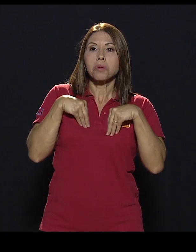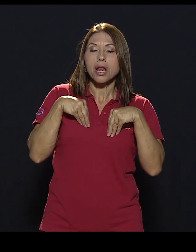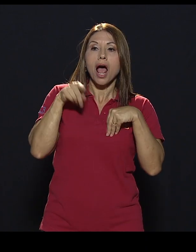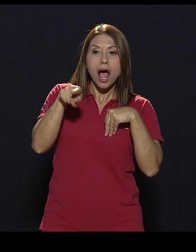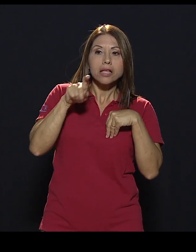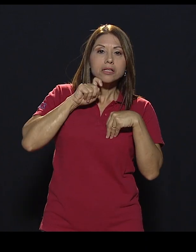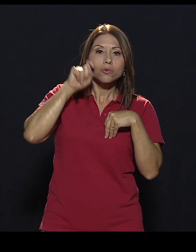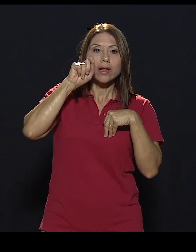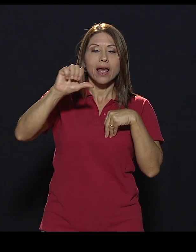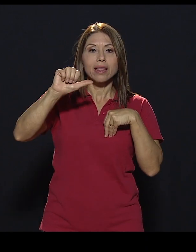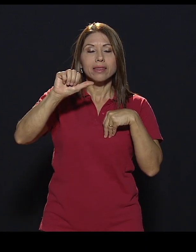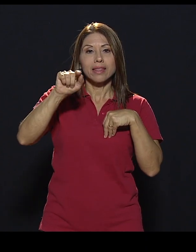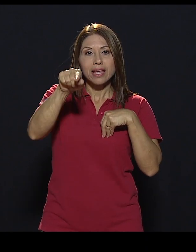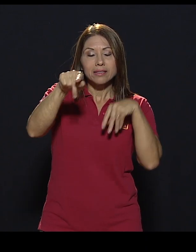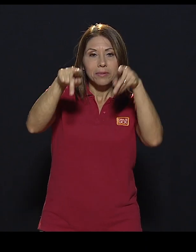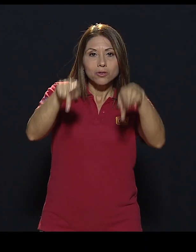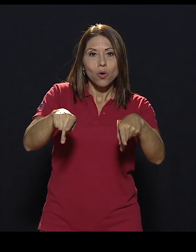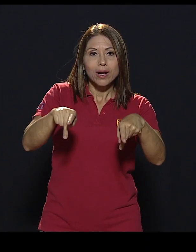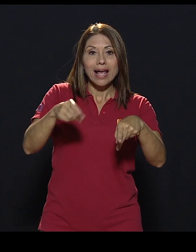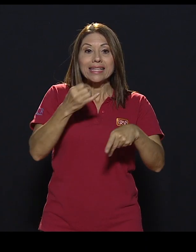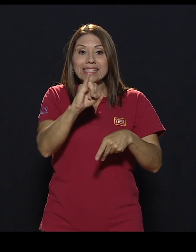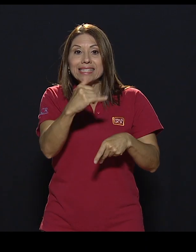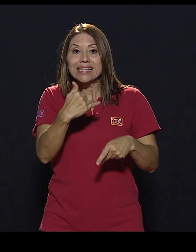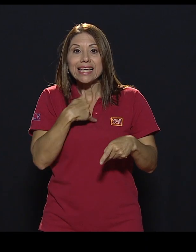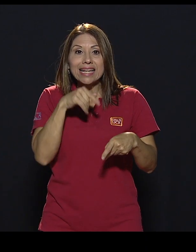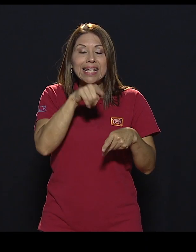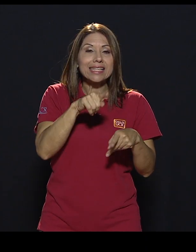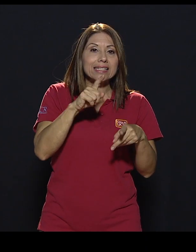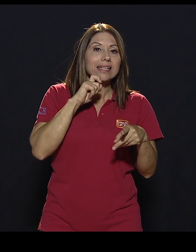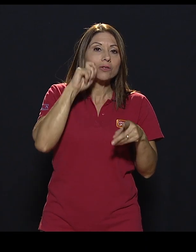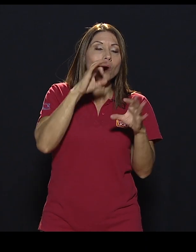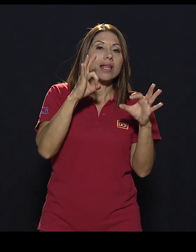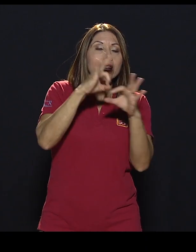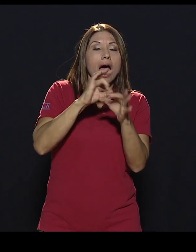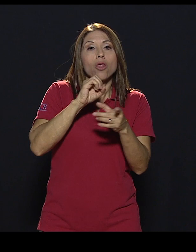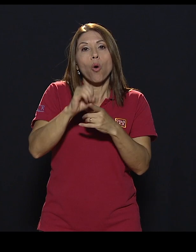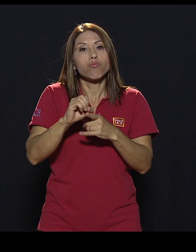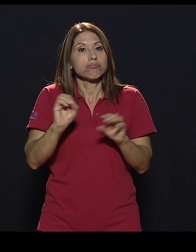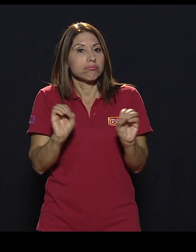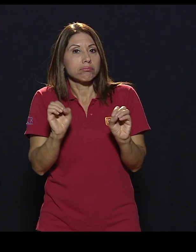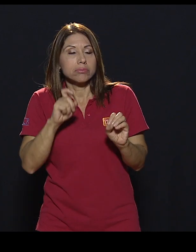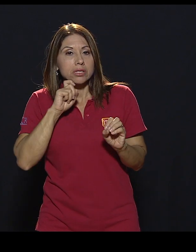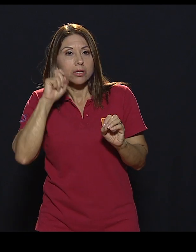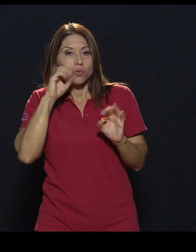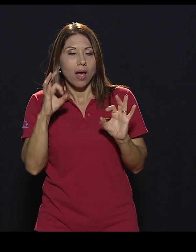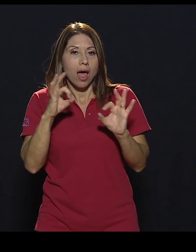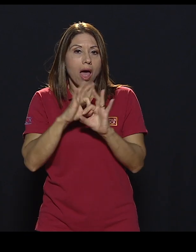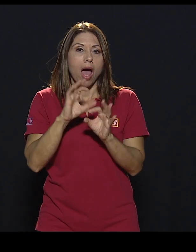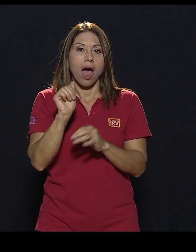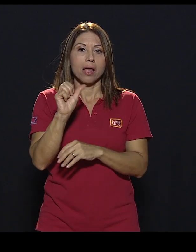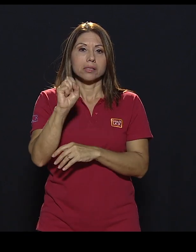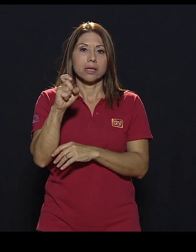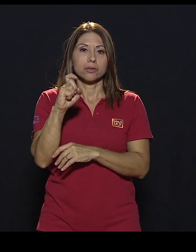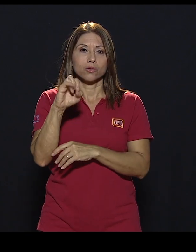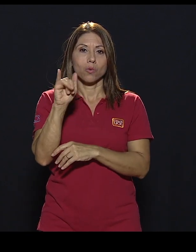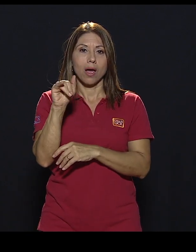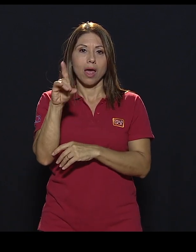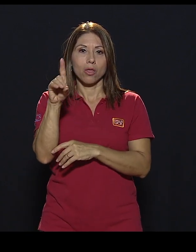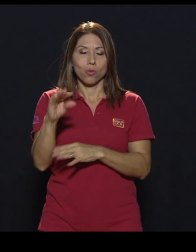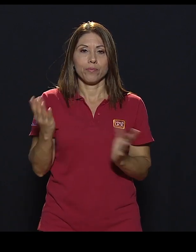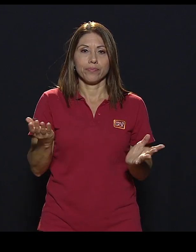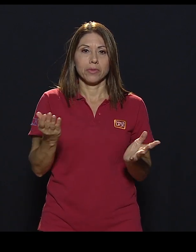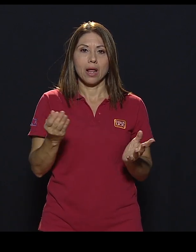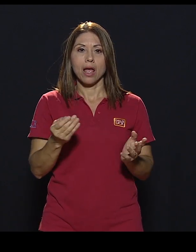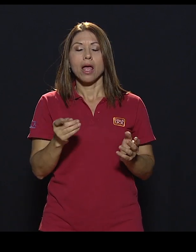si posee una sexualidad, ¿verdad? O si es asexuado. Cuando entablamos interacciones